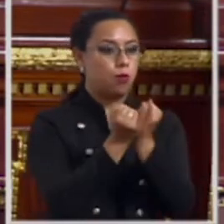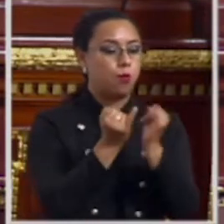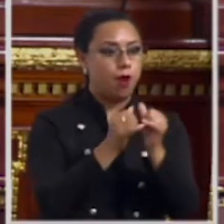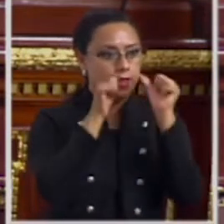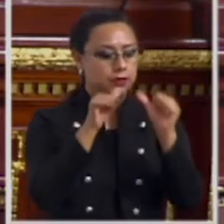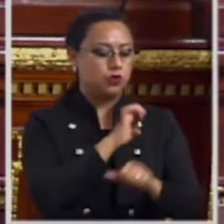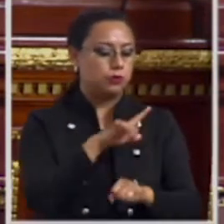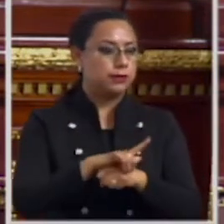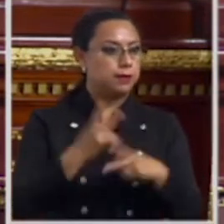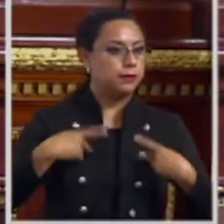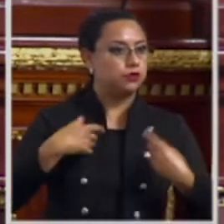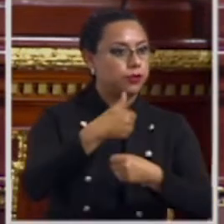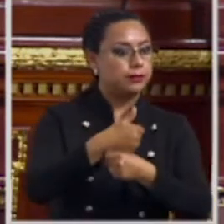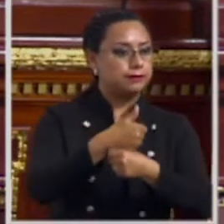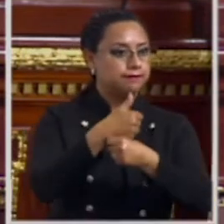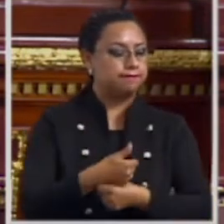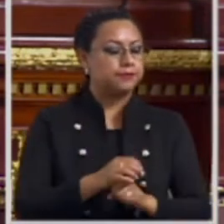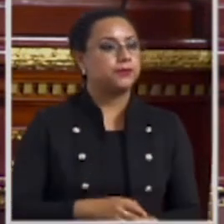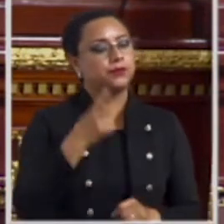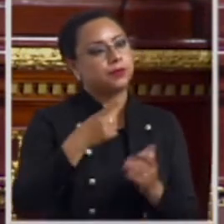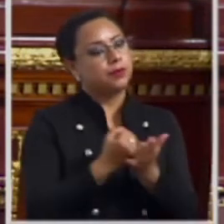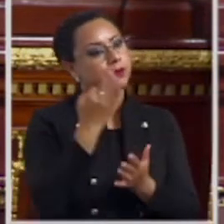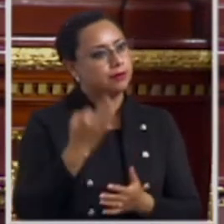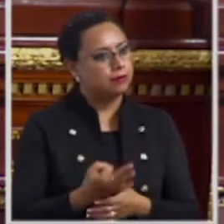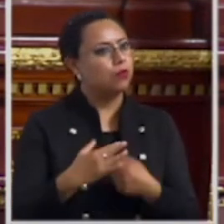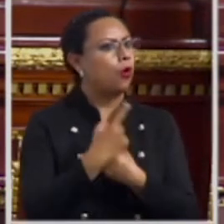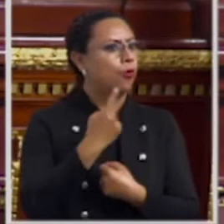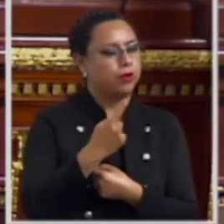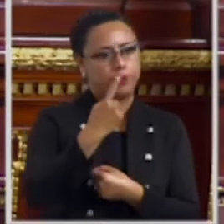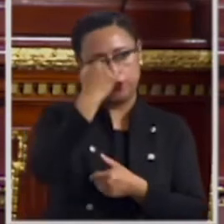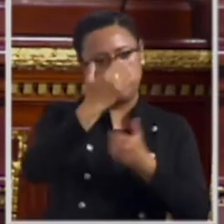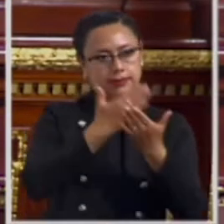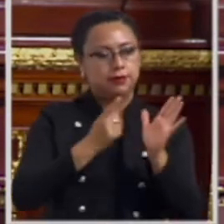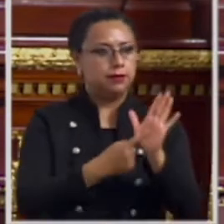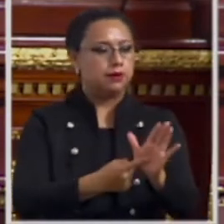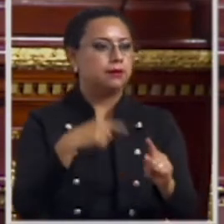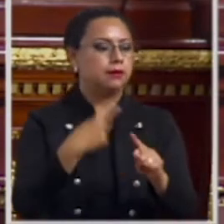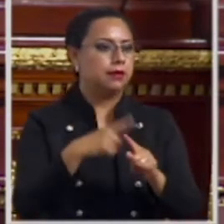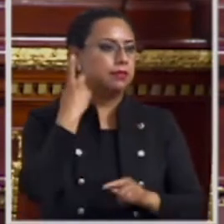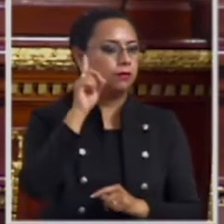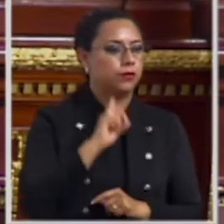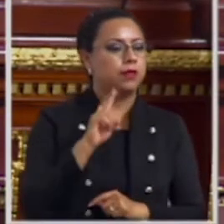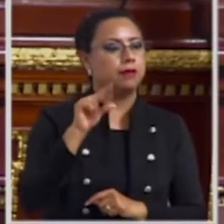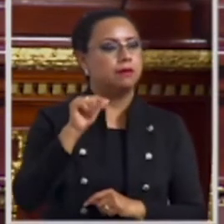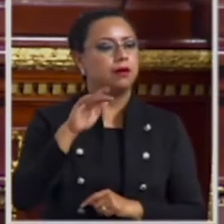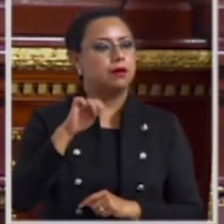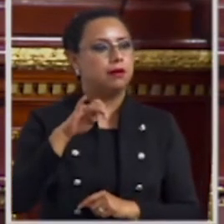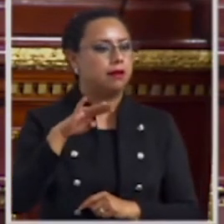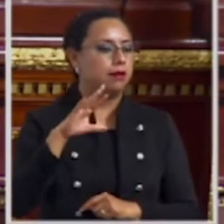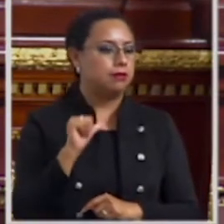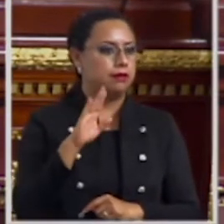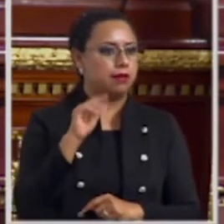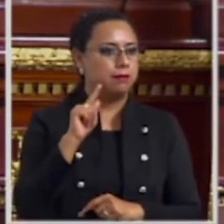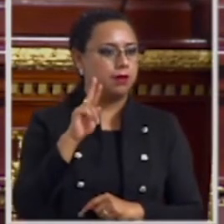Especial a Víctimas. Este dictamen es el resultado de una iniciativa que presentó mi compañera Valentina Vale Abatres Guadarrama, quien